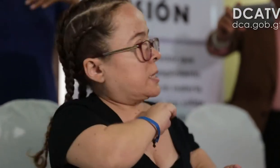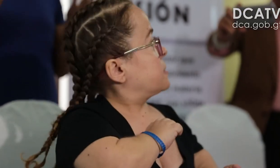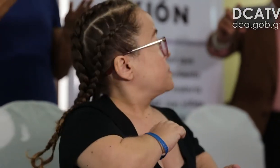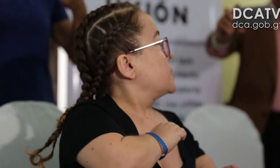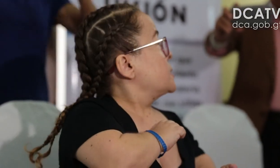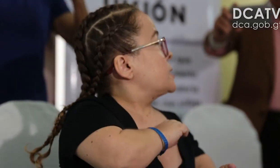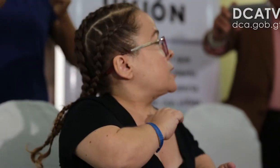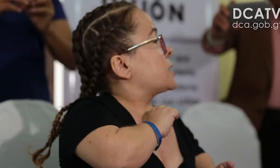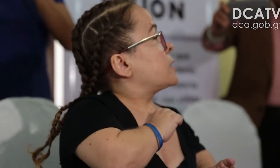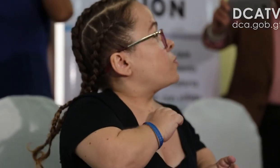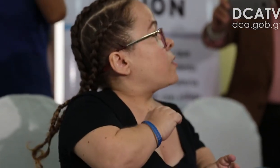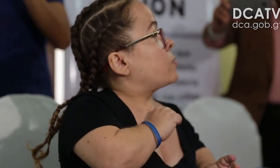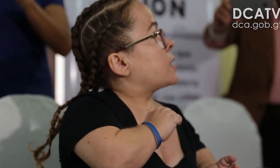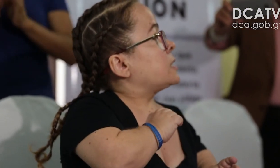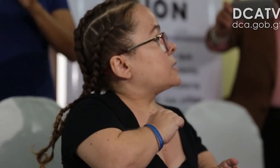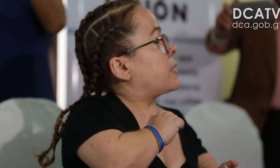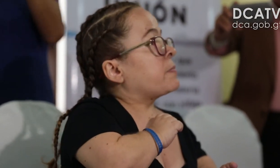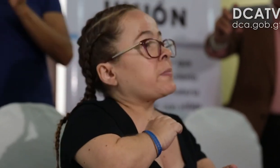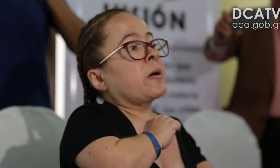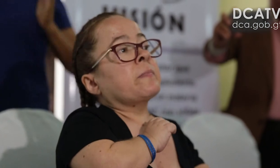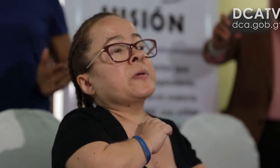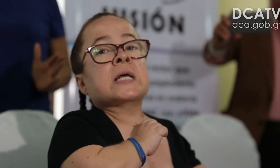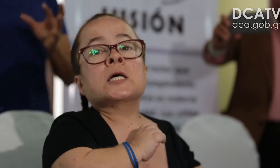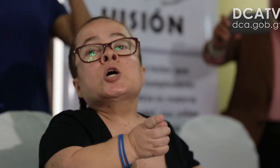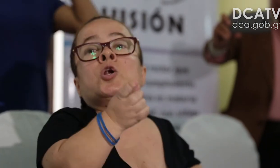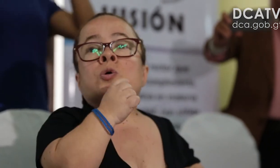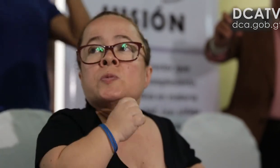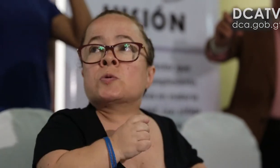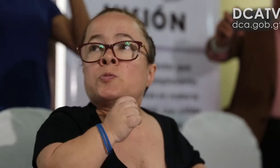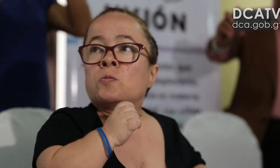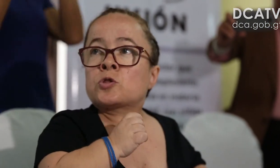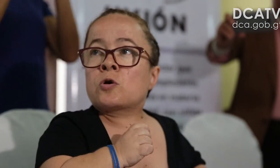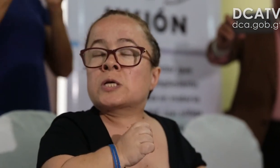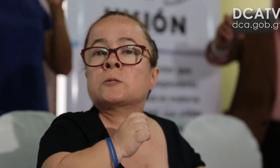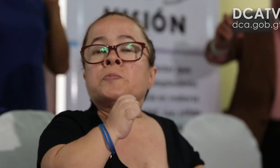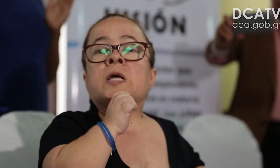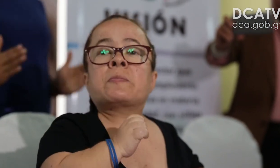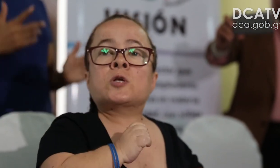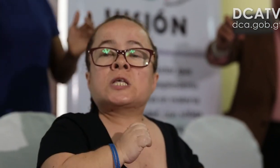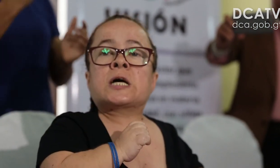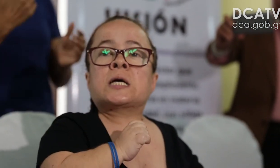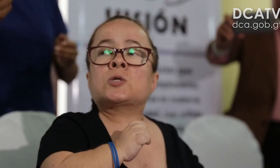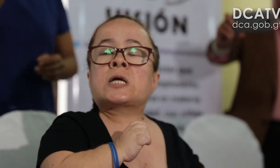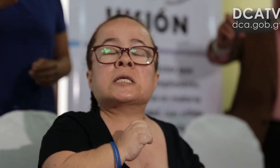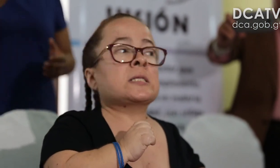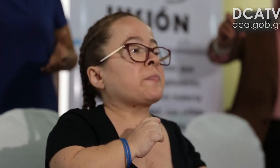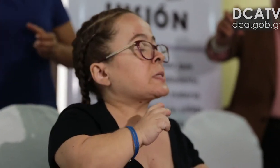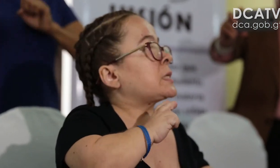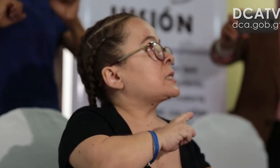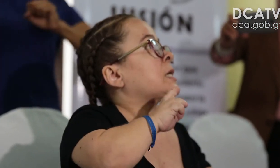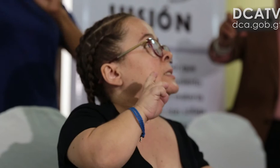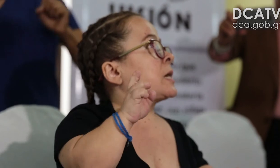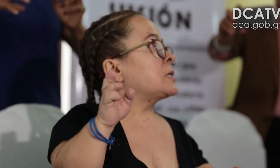a formadores. ¿Y qué grupo van a empezar? Los mismos promotores de la política nacional en